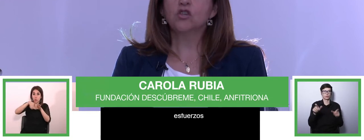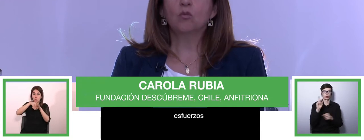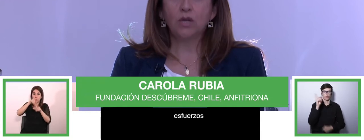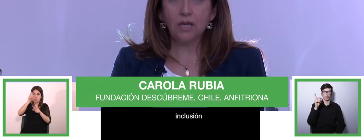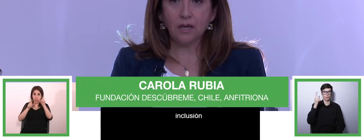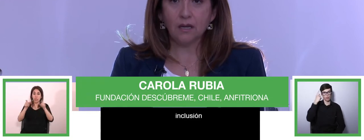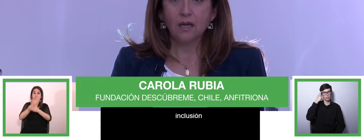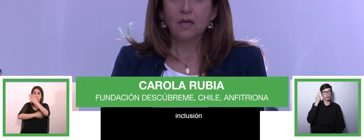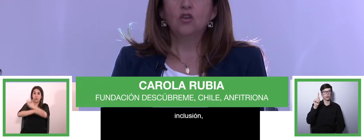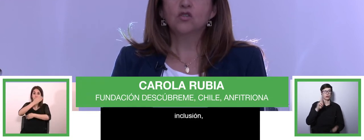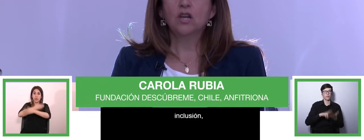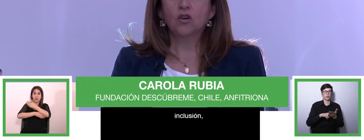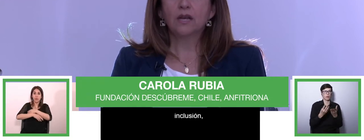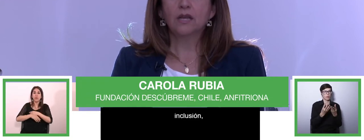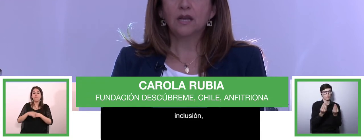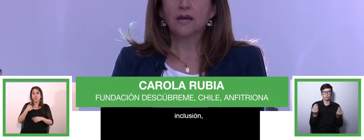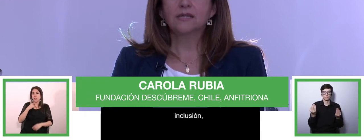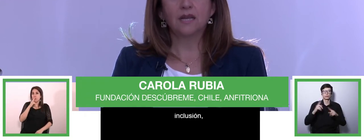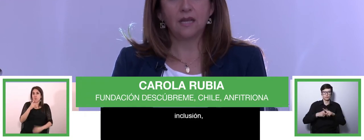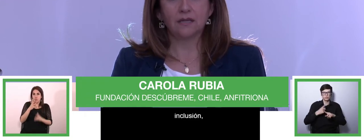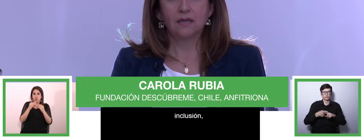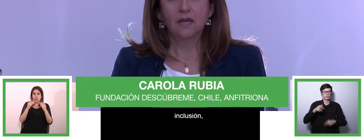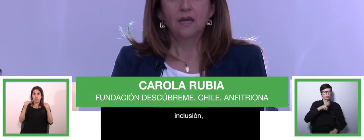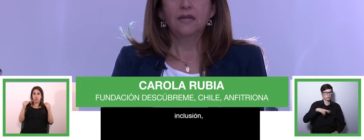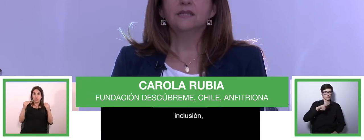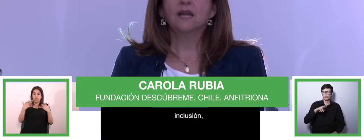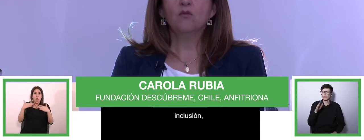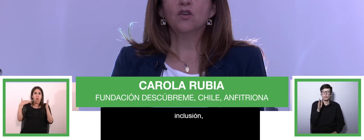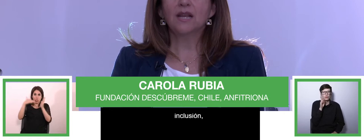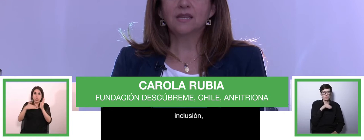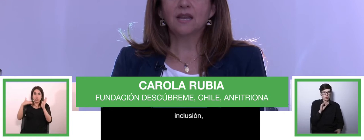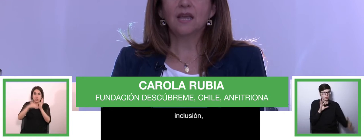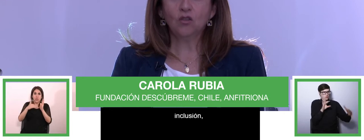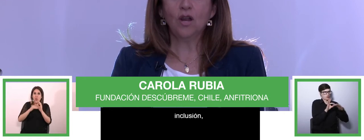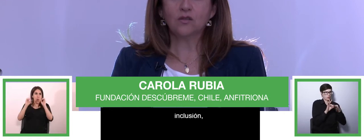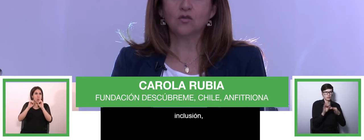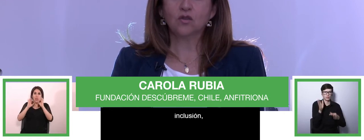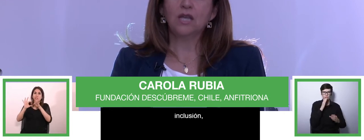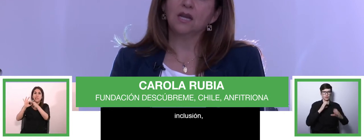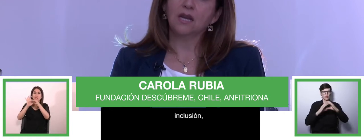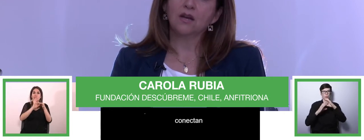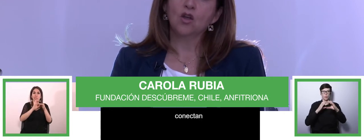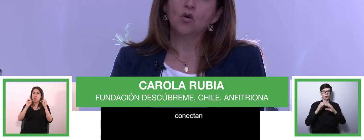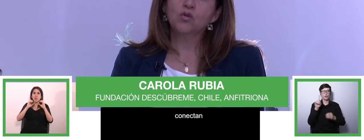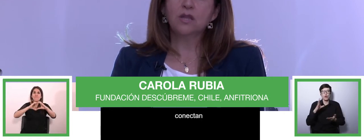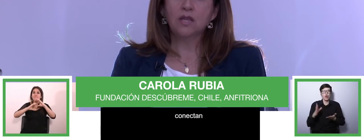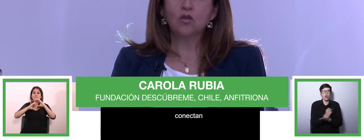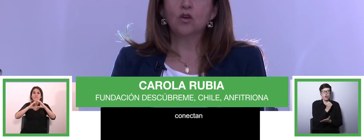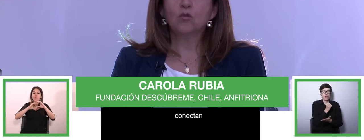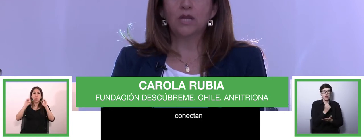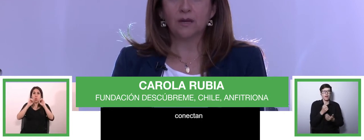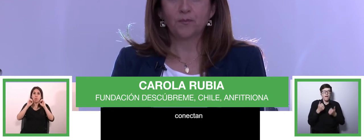no se comunican y no se logran generar sinergias. Necesitamos fortalecer estos lazos y generar un